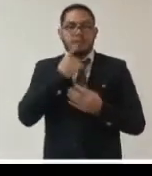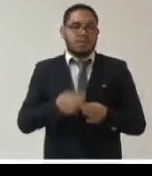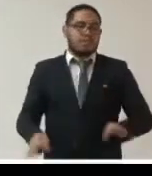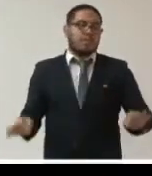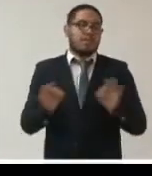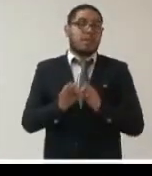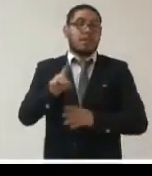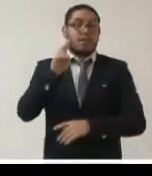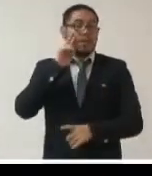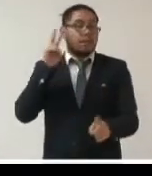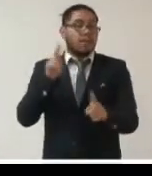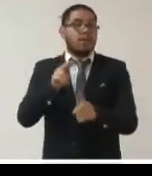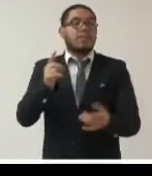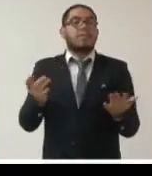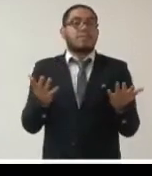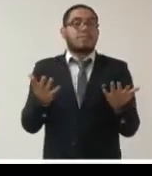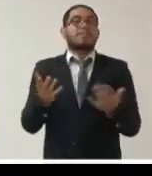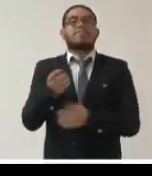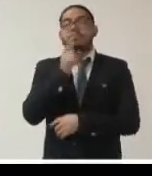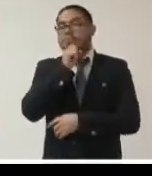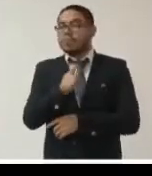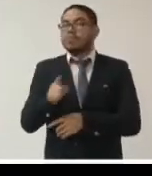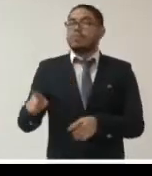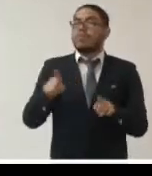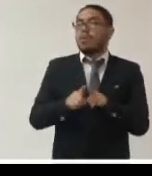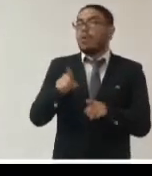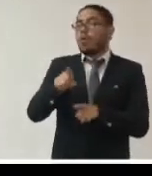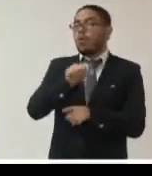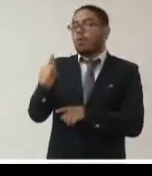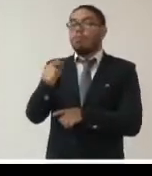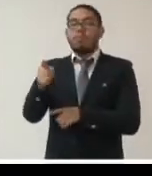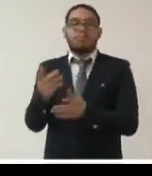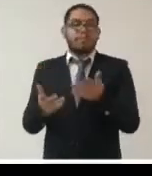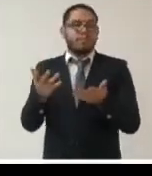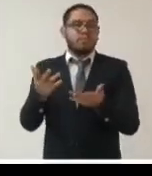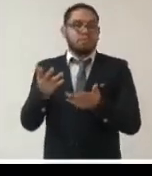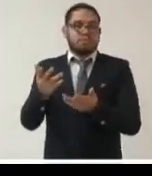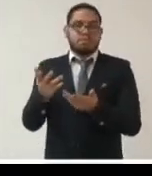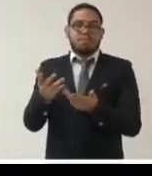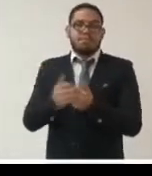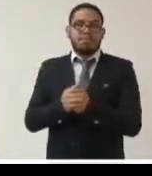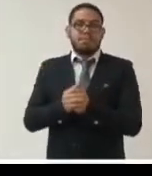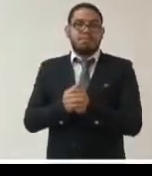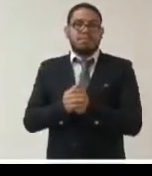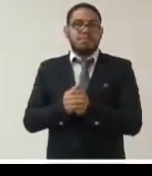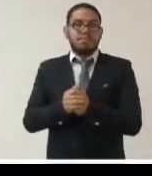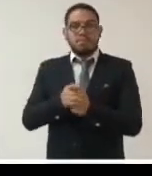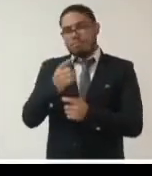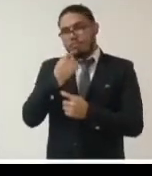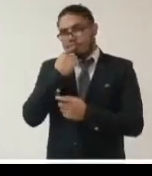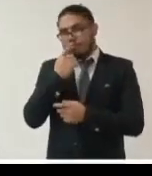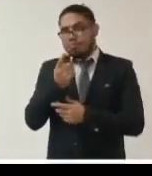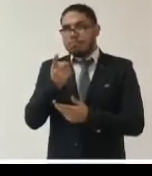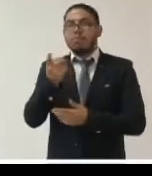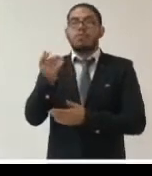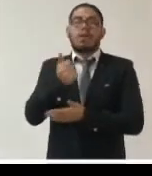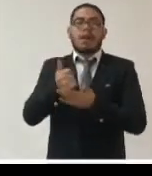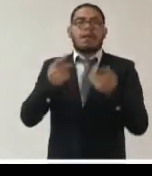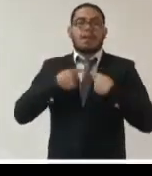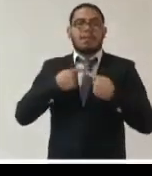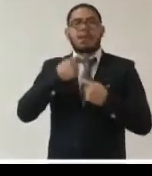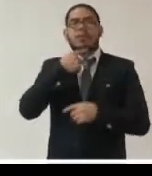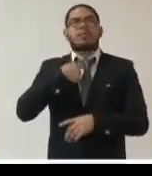evidente es la aplicación de estas medidas generan una información muy relevante para la salud de la ciudadanía y yo quiero poner en valor